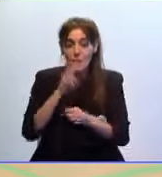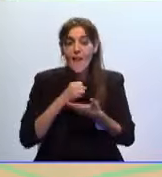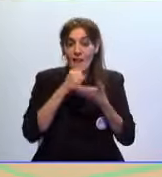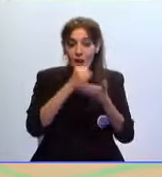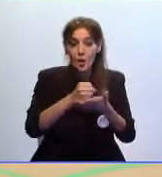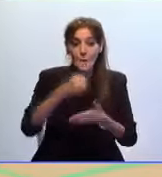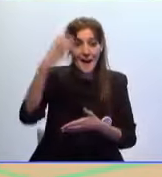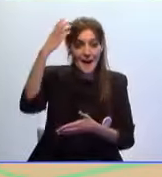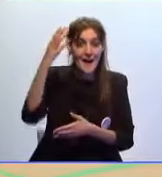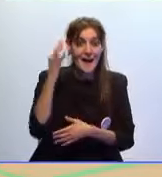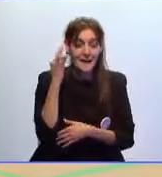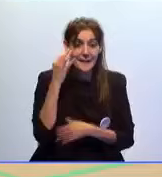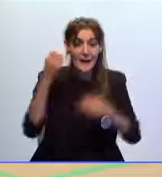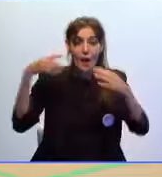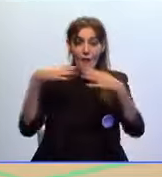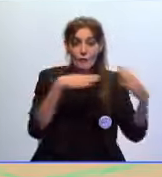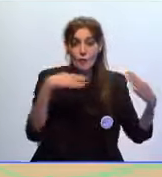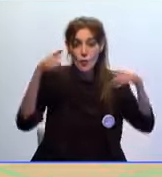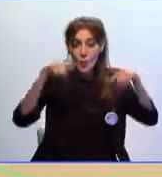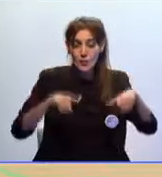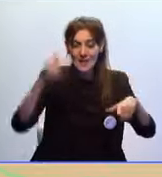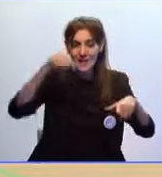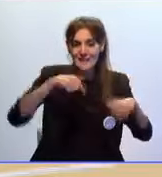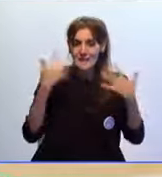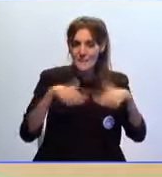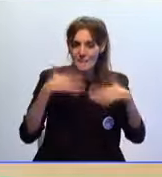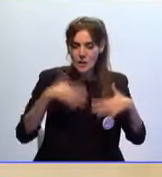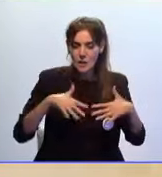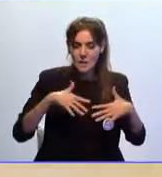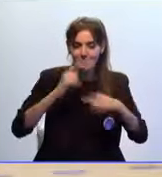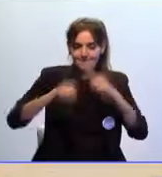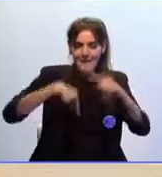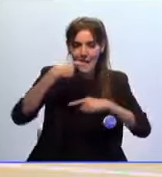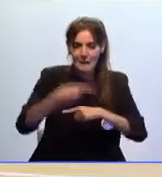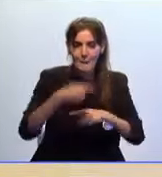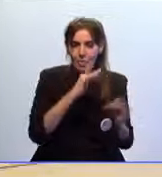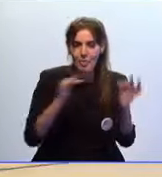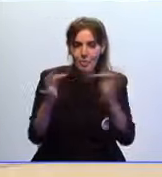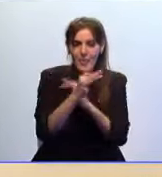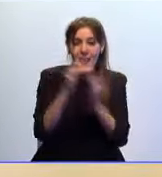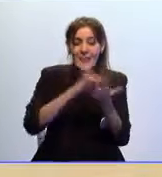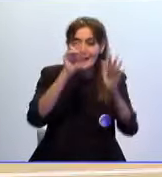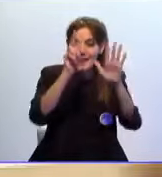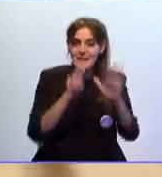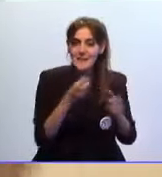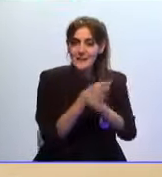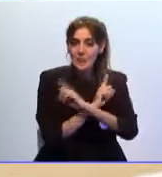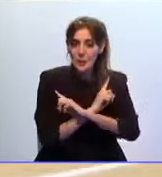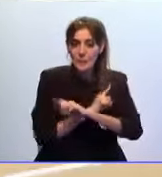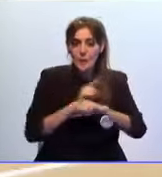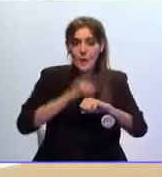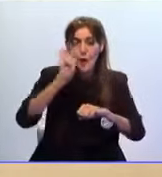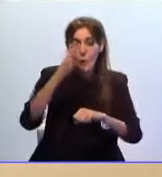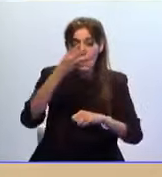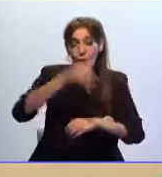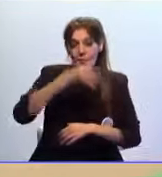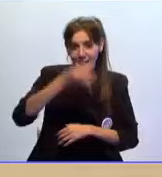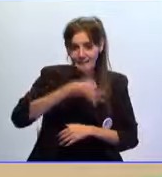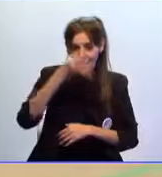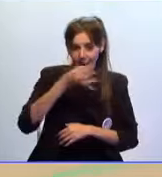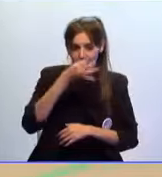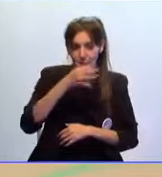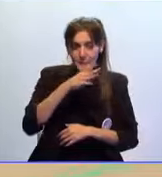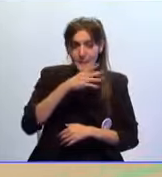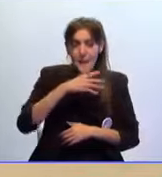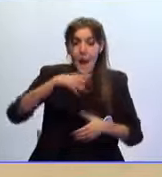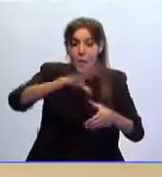Reina de fútbol Sala programado para este miércoles El sorteo se traslada el 7 de noviembre a las 4 de la tarde En el